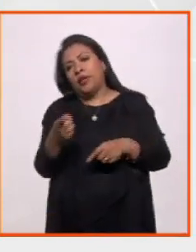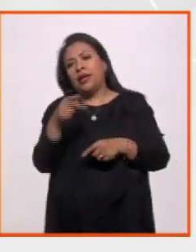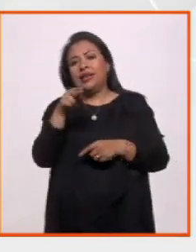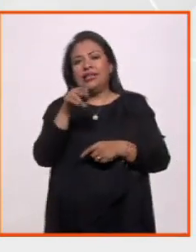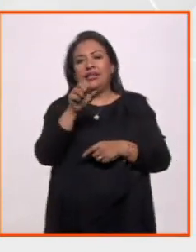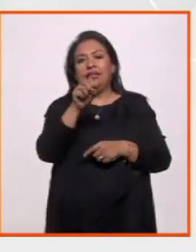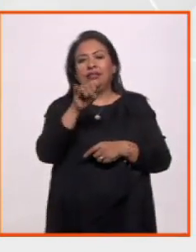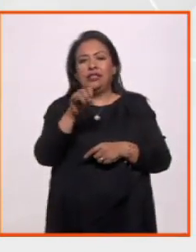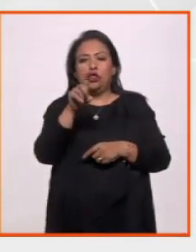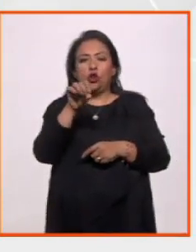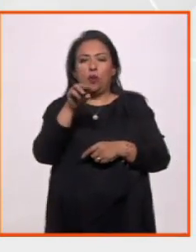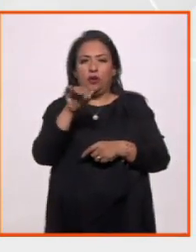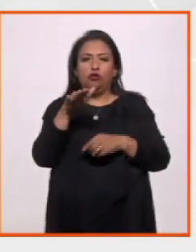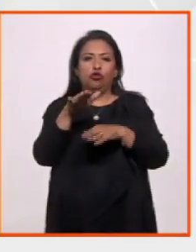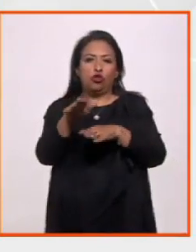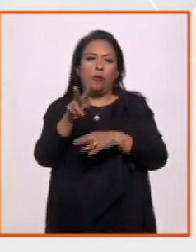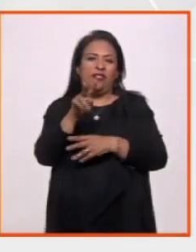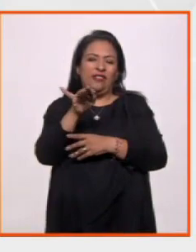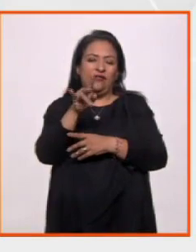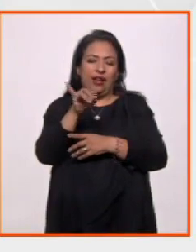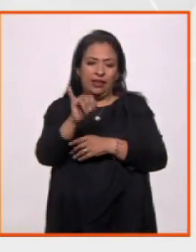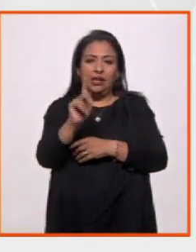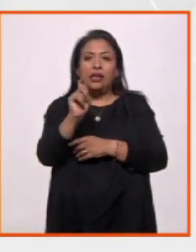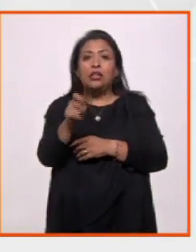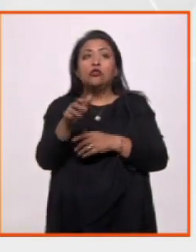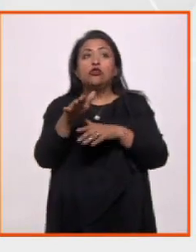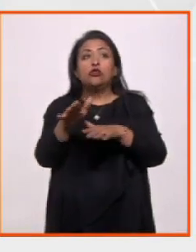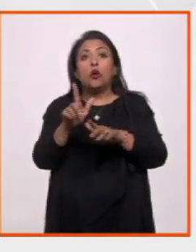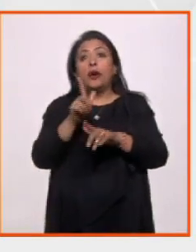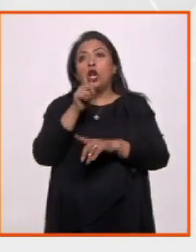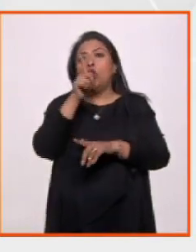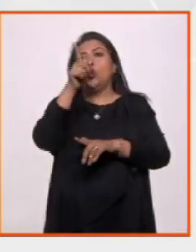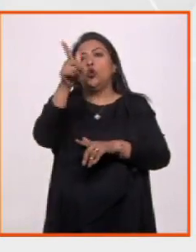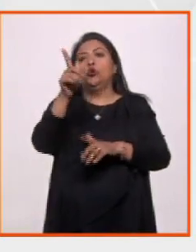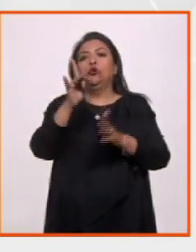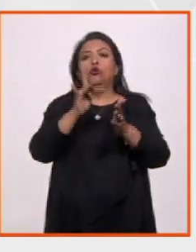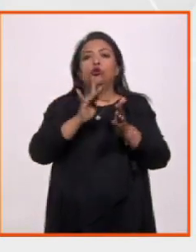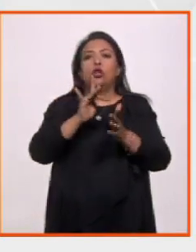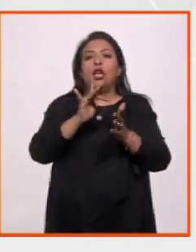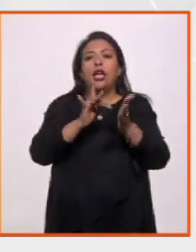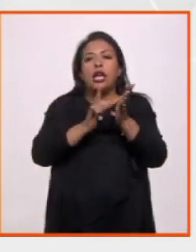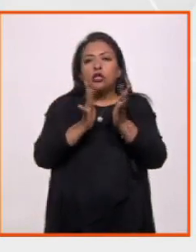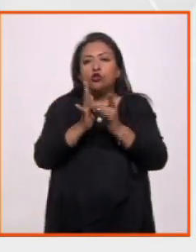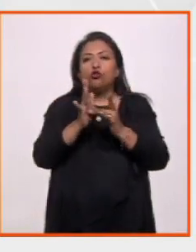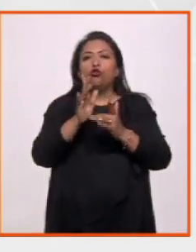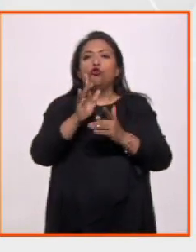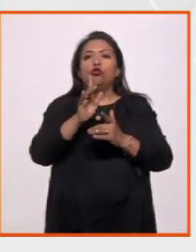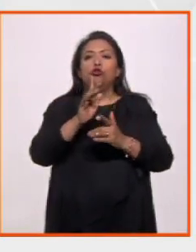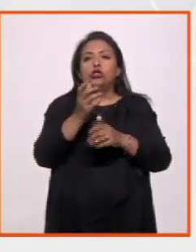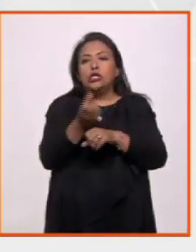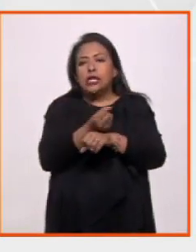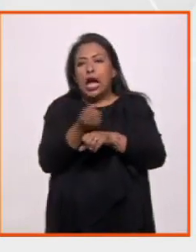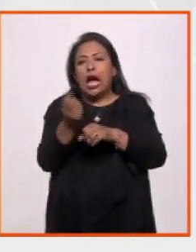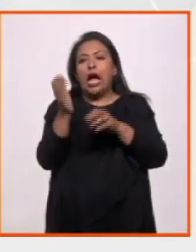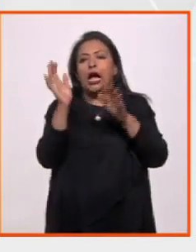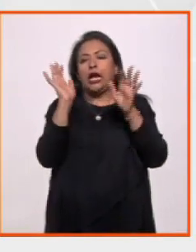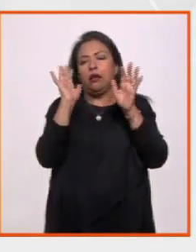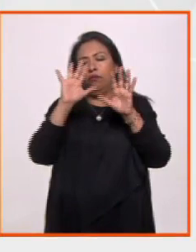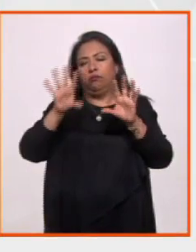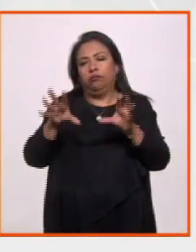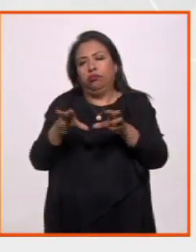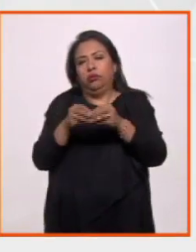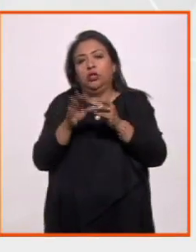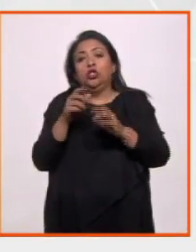Dominus, que es sobre la música de Vivaldi, se trata de la luz y de Jesús Cristo y la sangre y todo eso. Entonces,